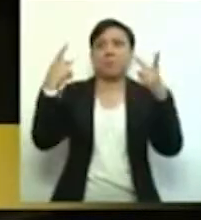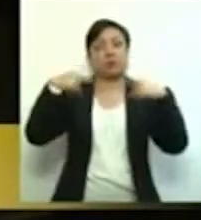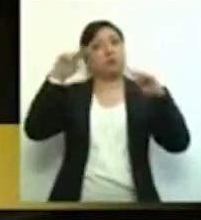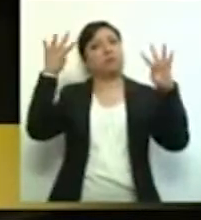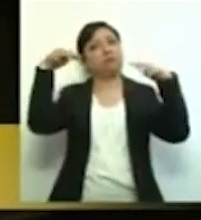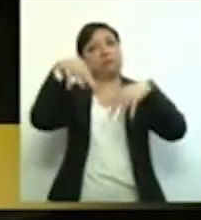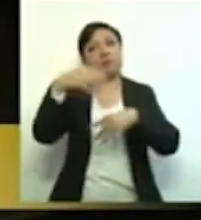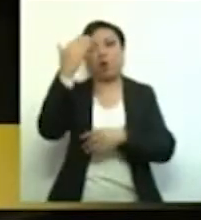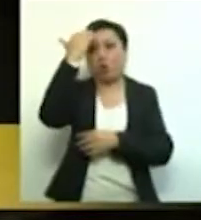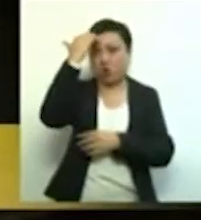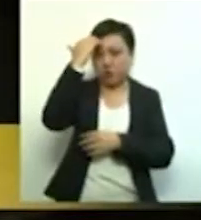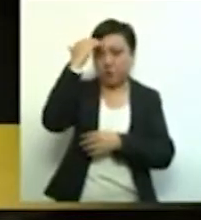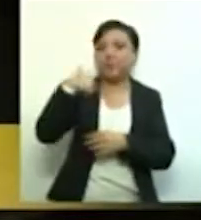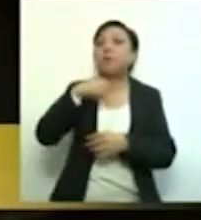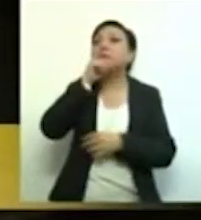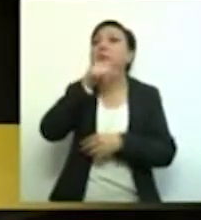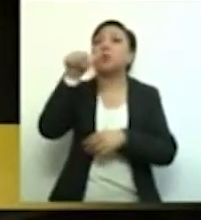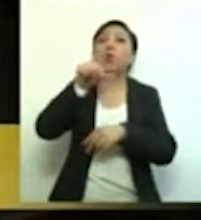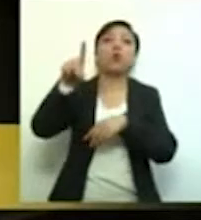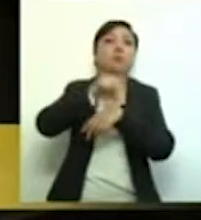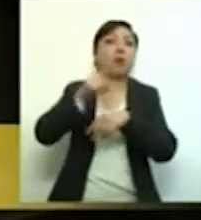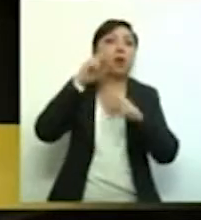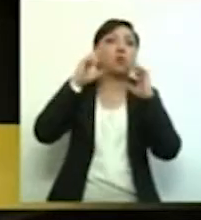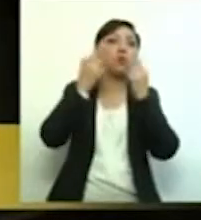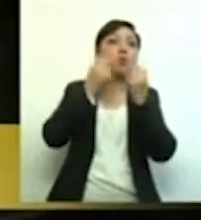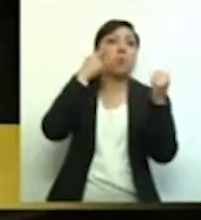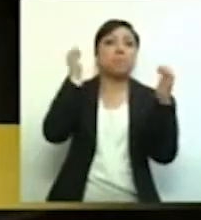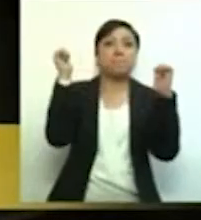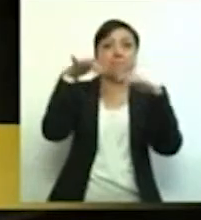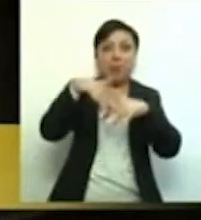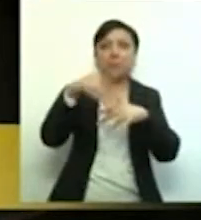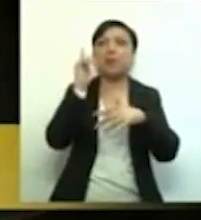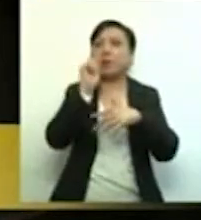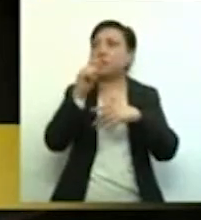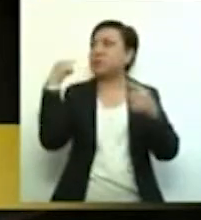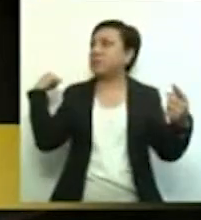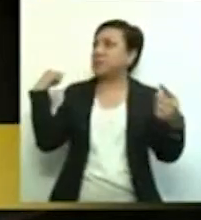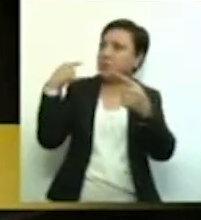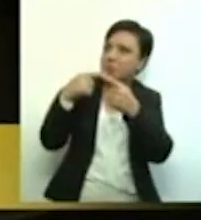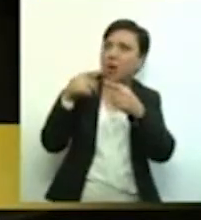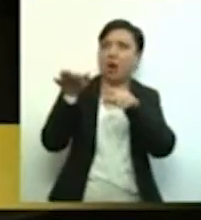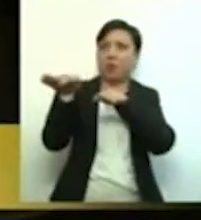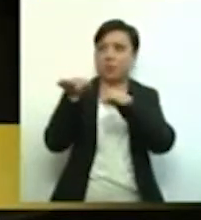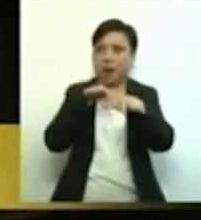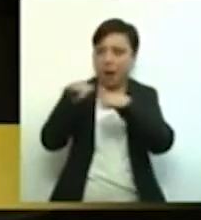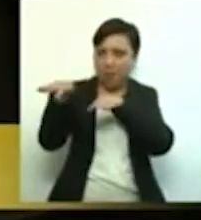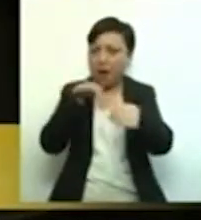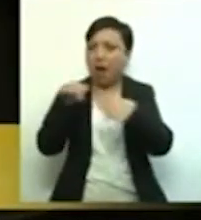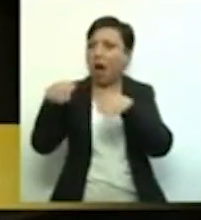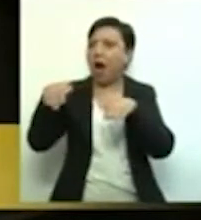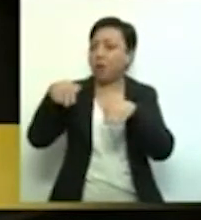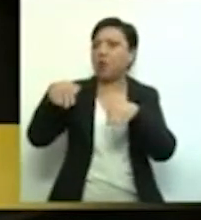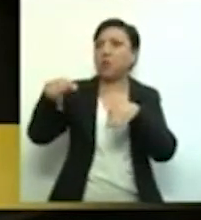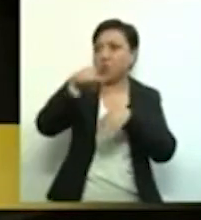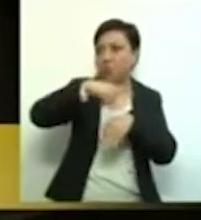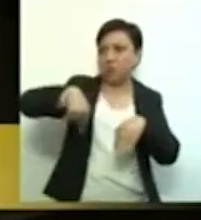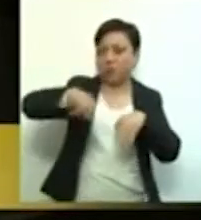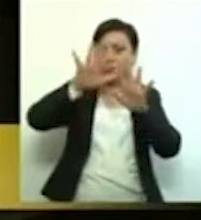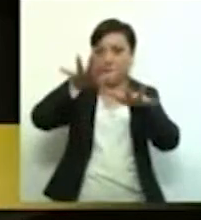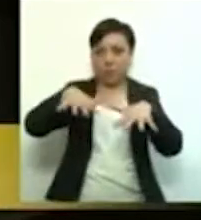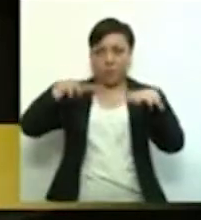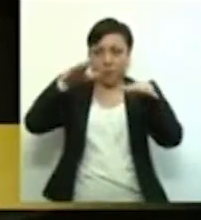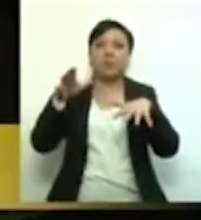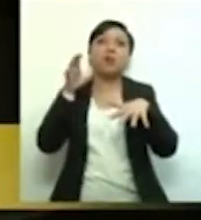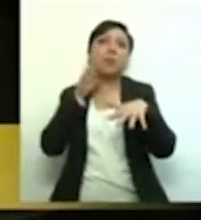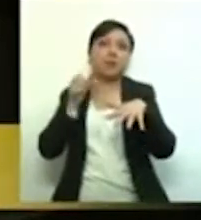lado, estamos en una sesión en la que estamos dando la espalda a una forma de trabajo muy exitosa en esta Cámara, y me refiero a la